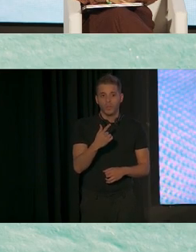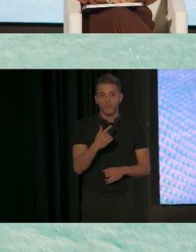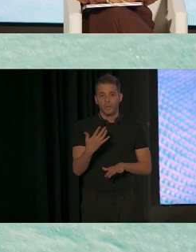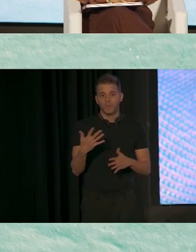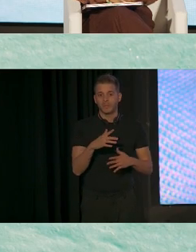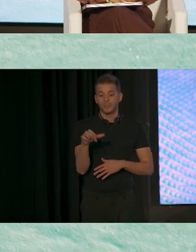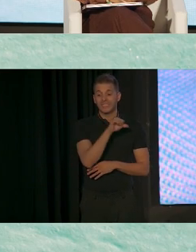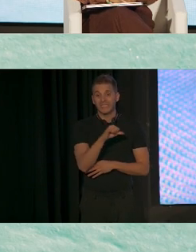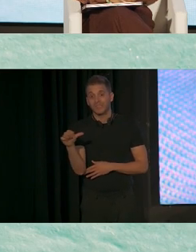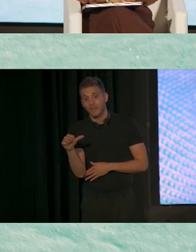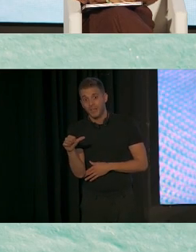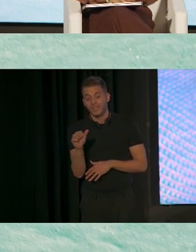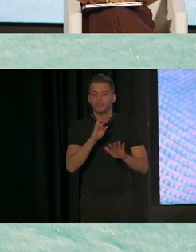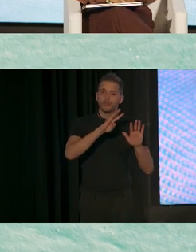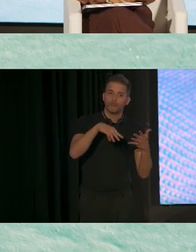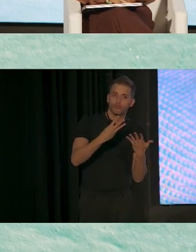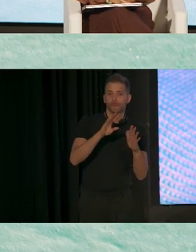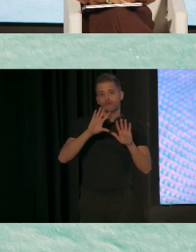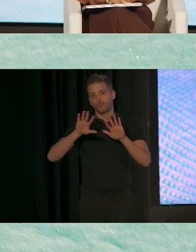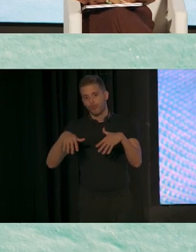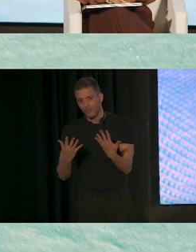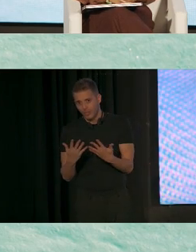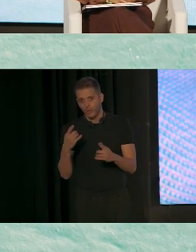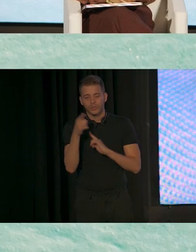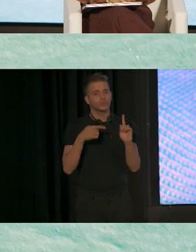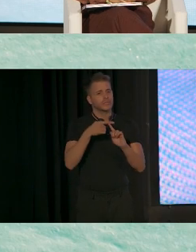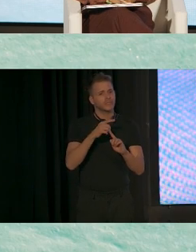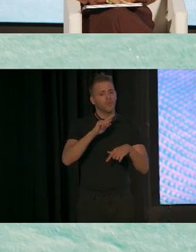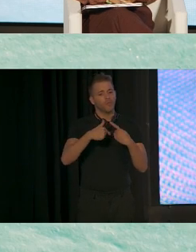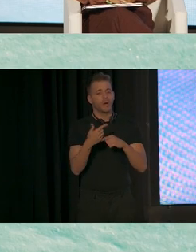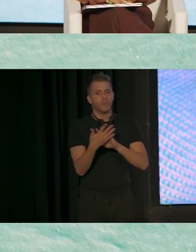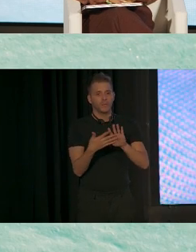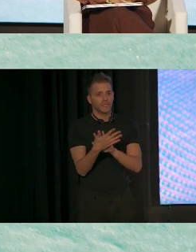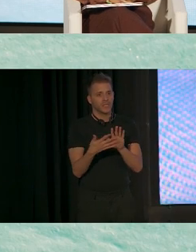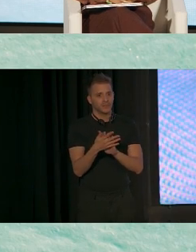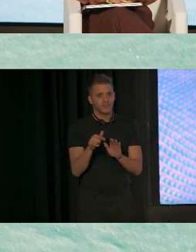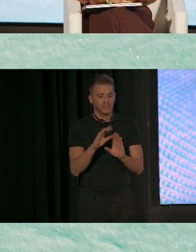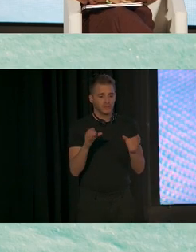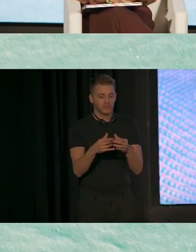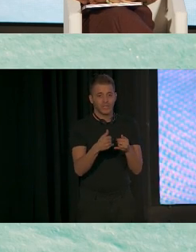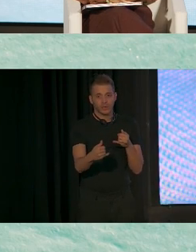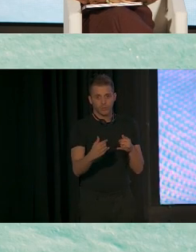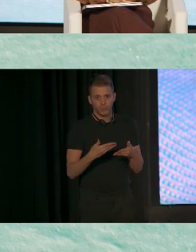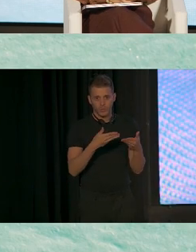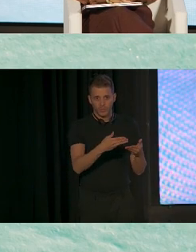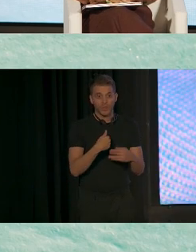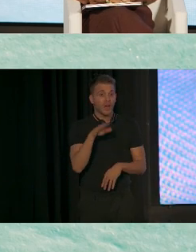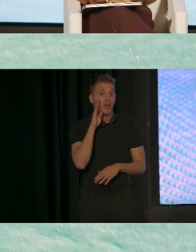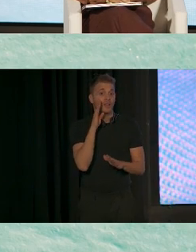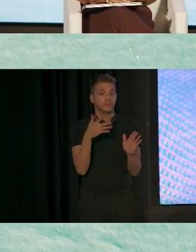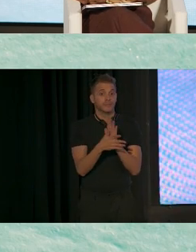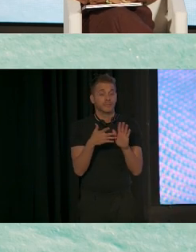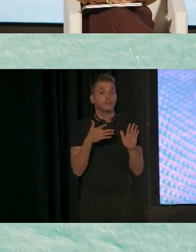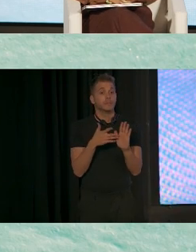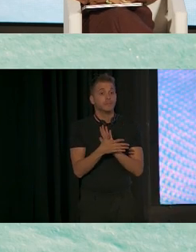horas a la semana para hablar con familias en la línea de ayuda. Y como mencioné antes, es una